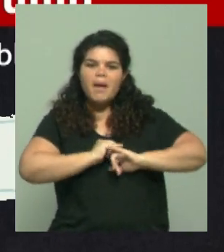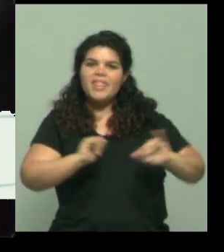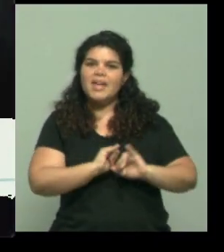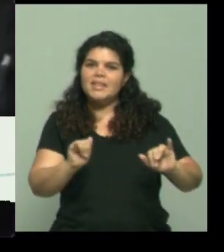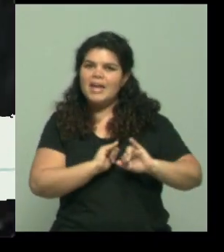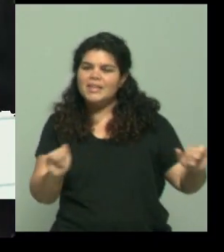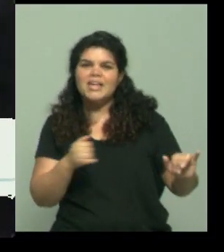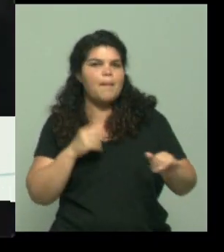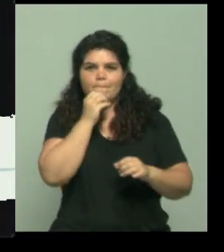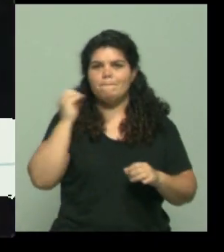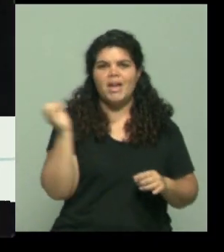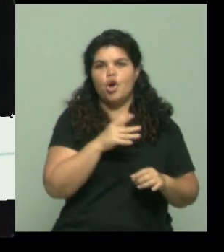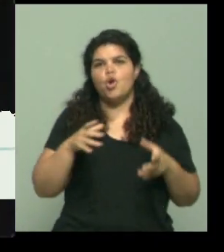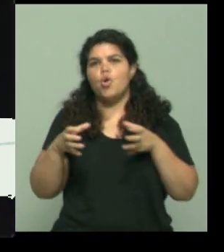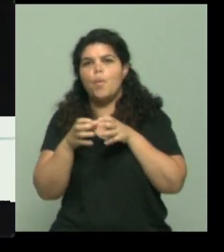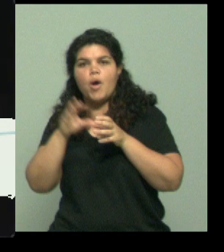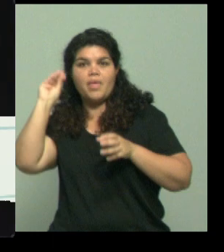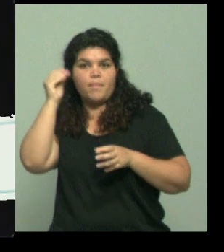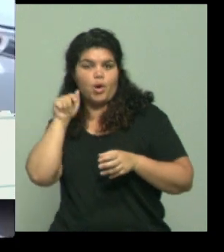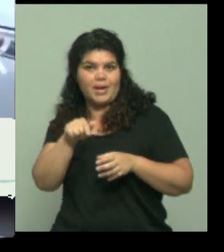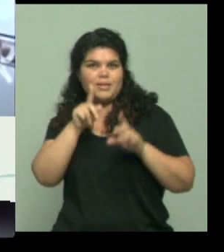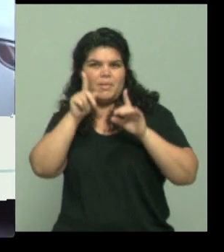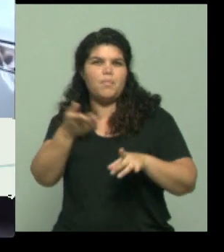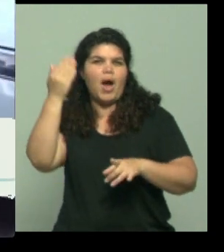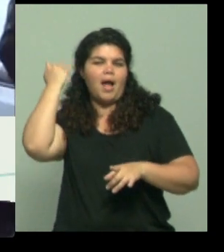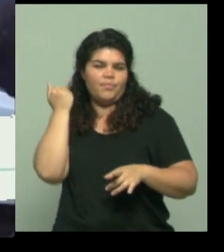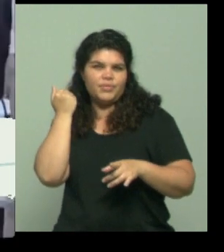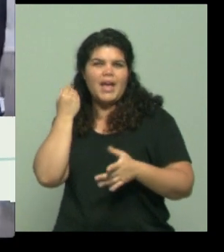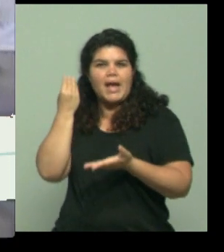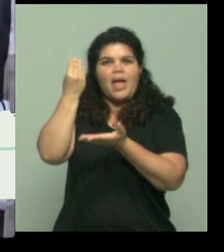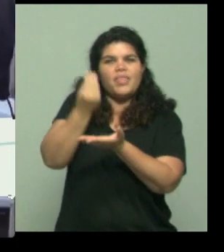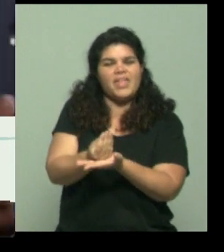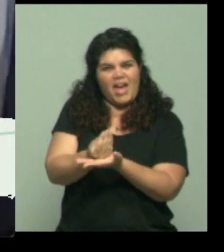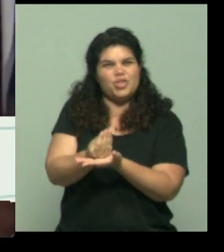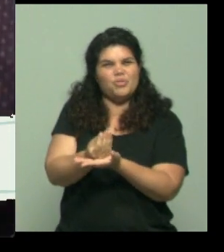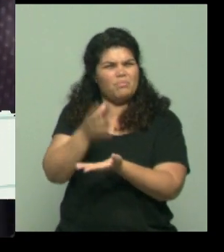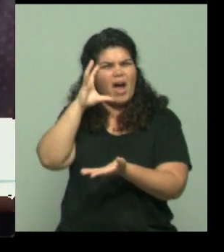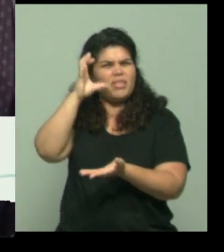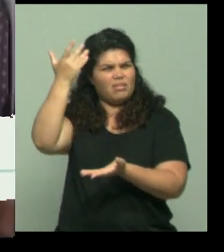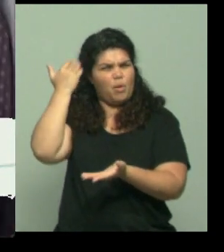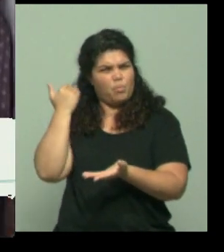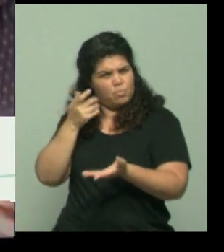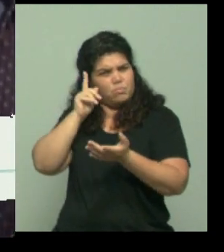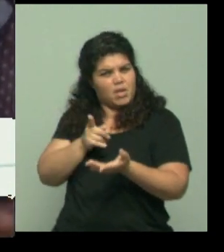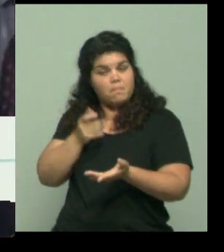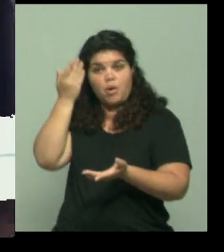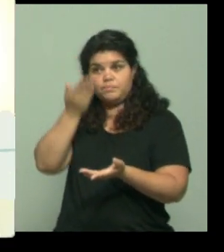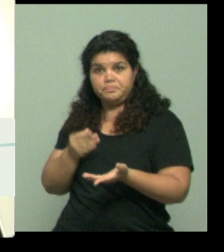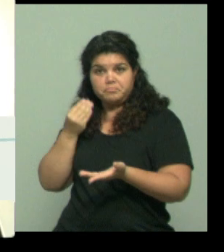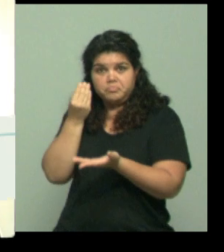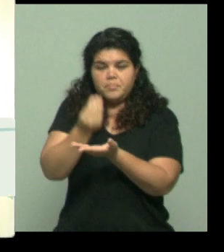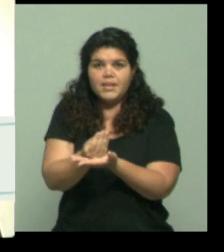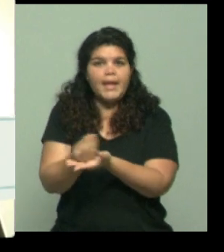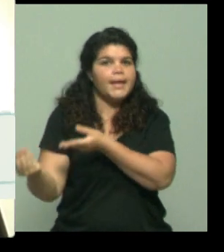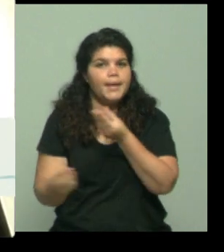manuales, por parte del Partido Demócrata, es en la candidatura de Tim Bolts, lo hablamos en su momento, donde creo que hay que meterse de